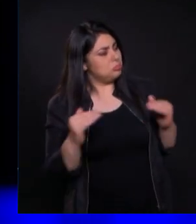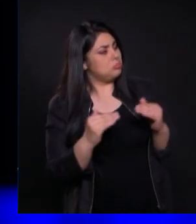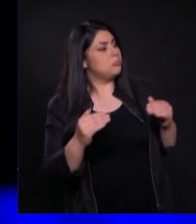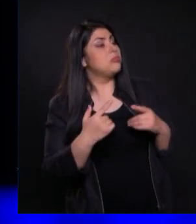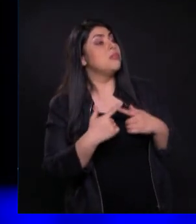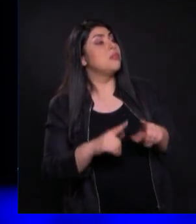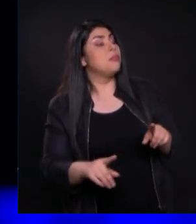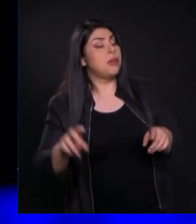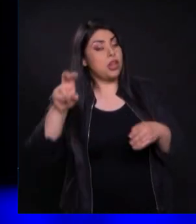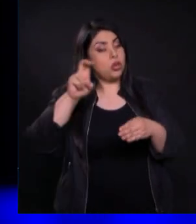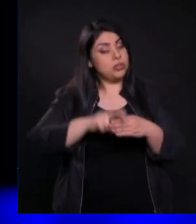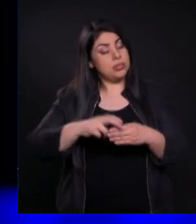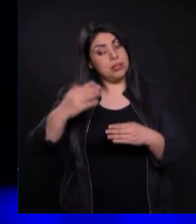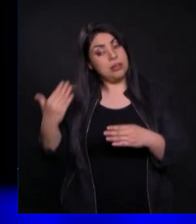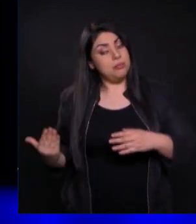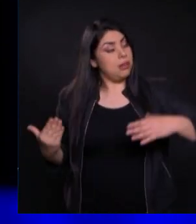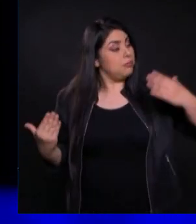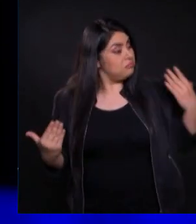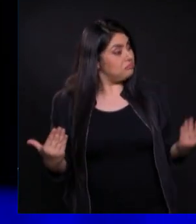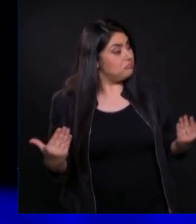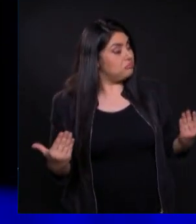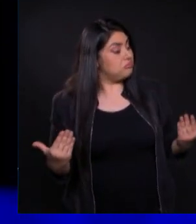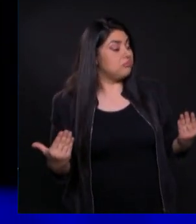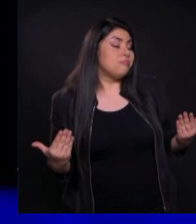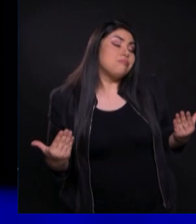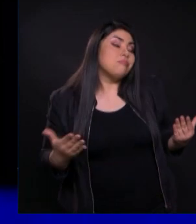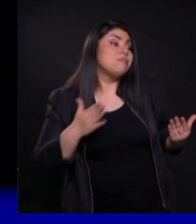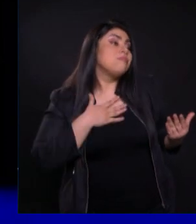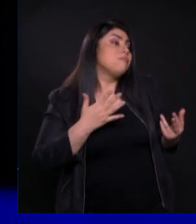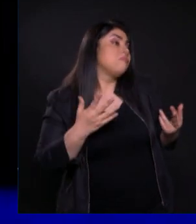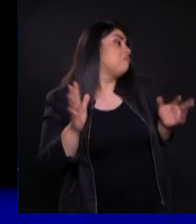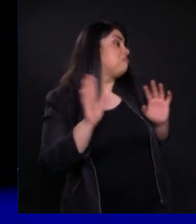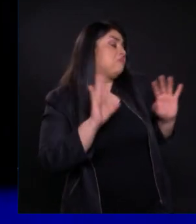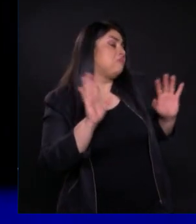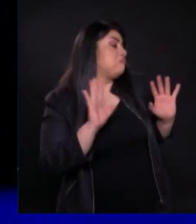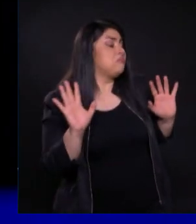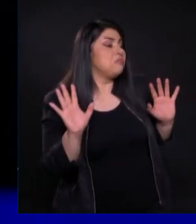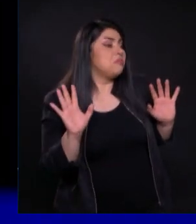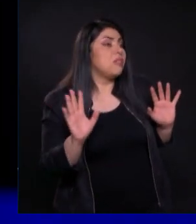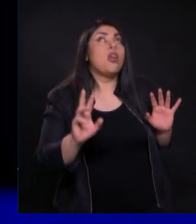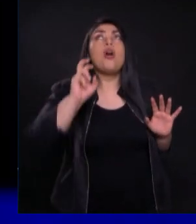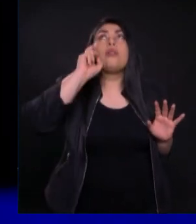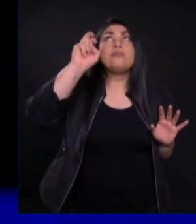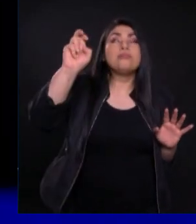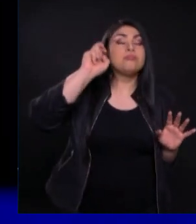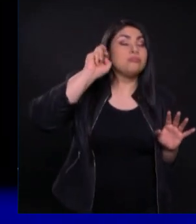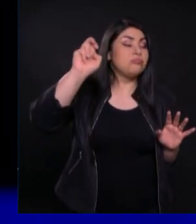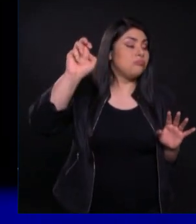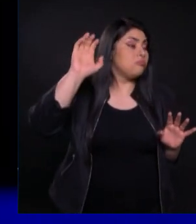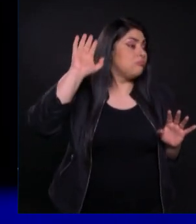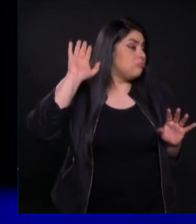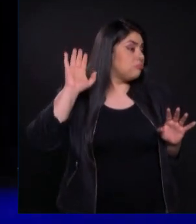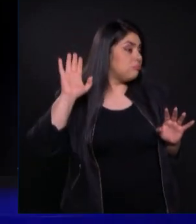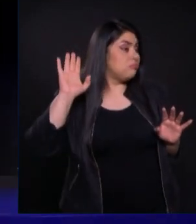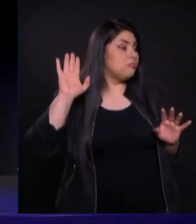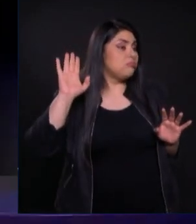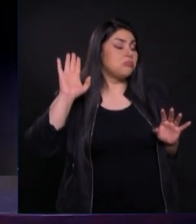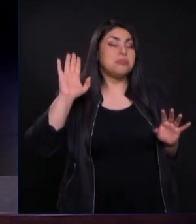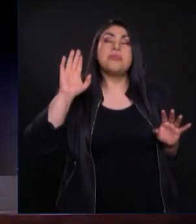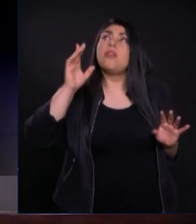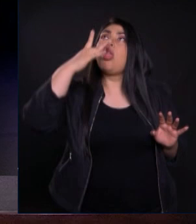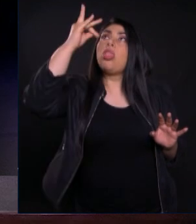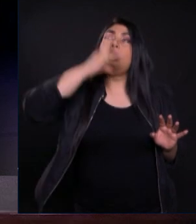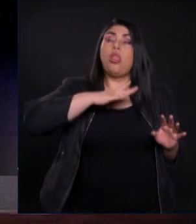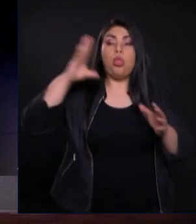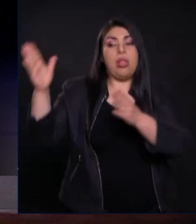sentaros a mi derecha y a mi izquierda no es mío darlo Sino aquellos para quienes está preparado